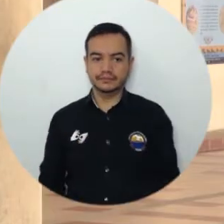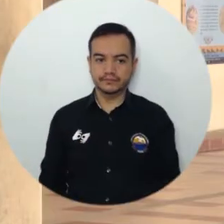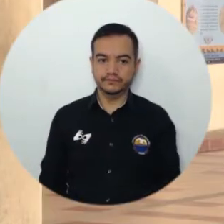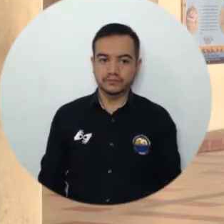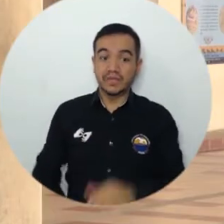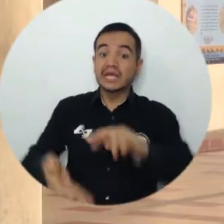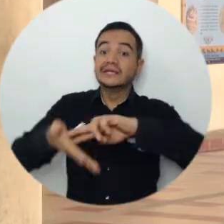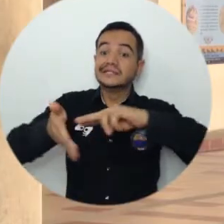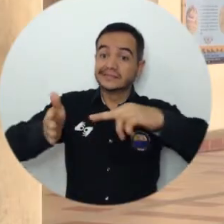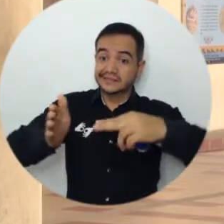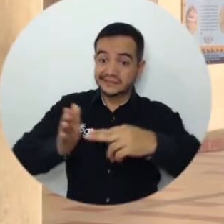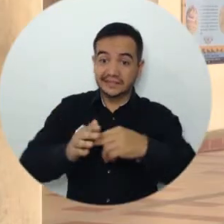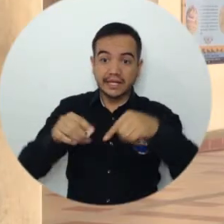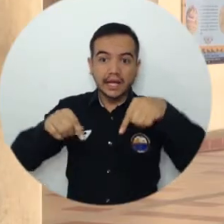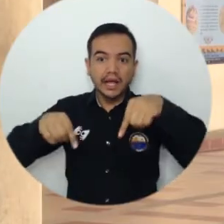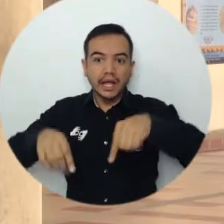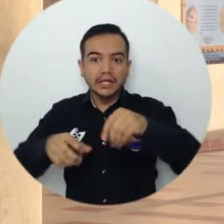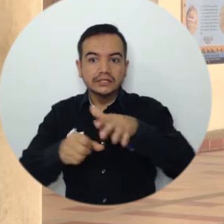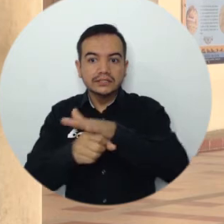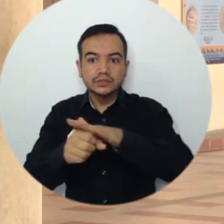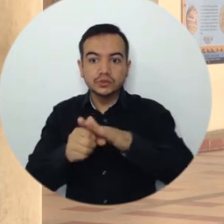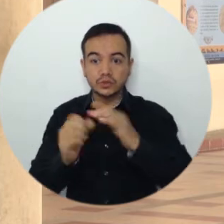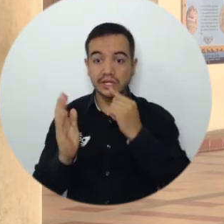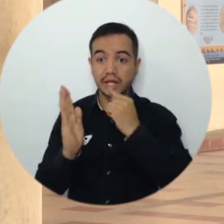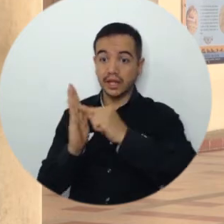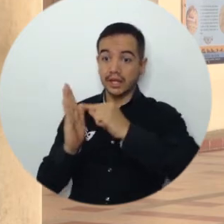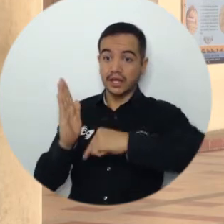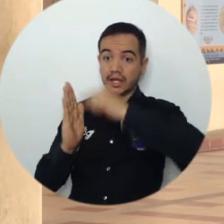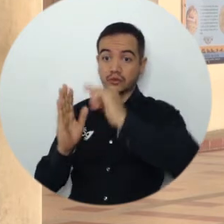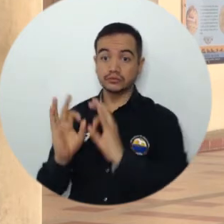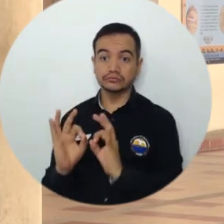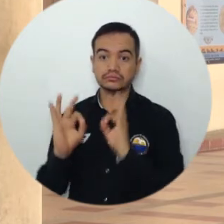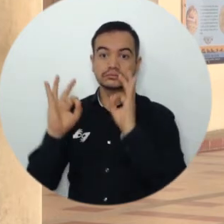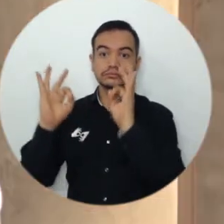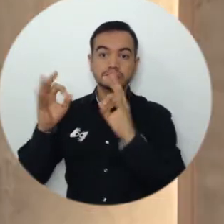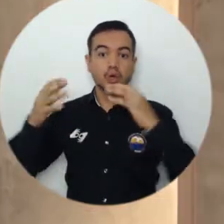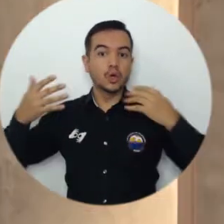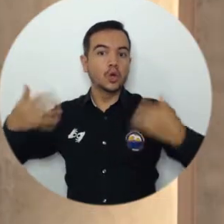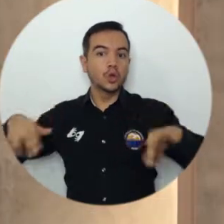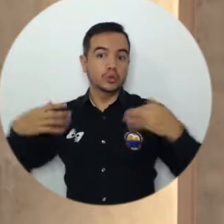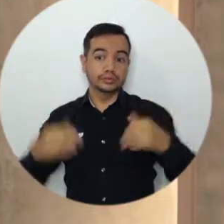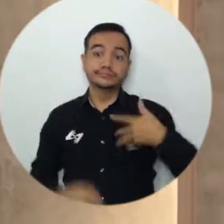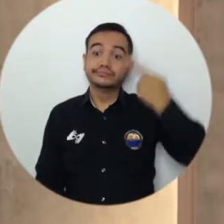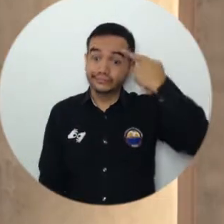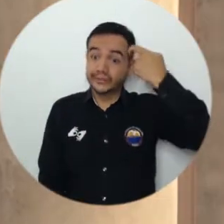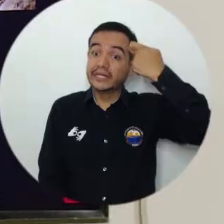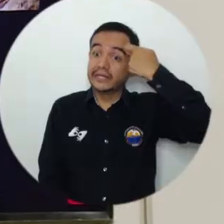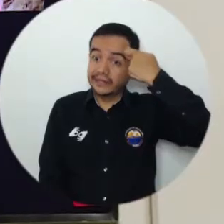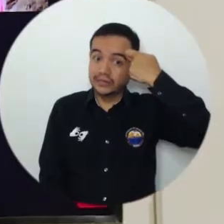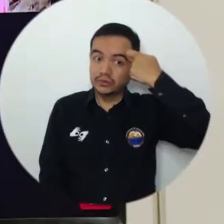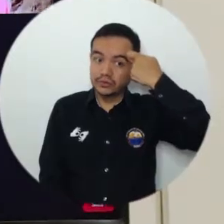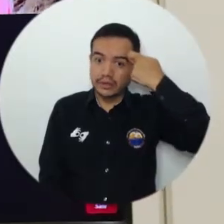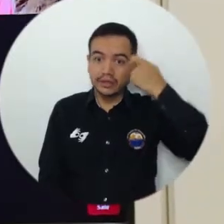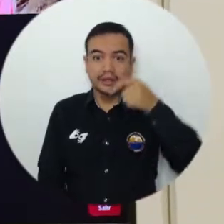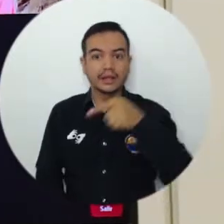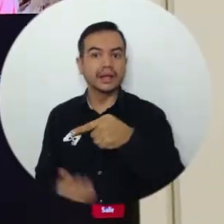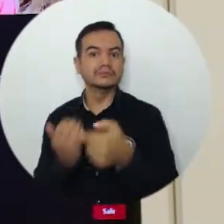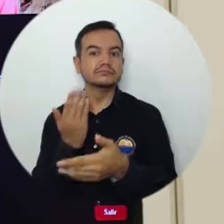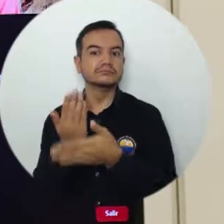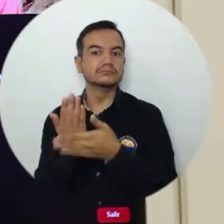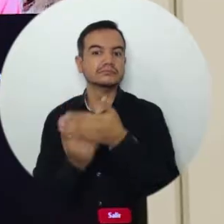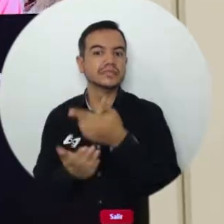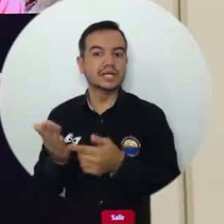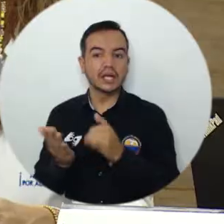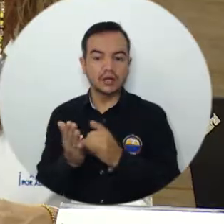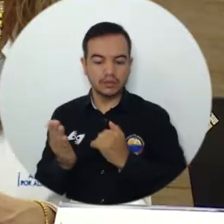que implica realmente haber obtenido una acreditación por alta calidad de manera institucional. Es un medio para efectivamente ir validando los